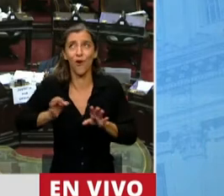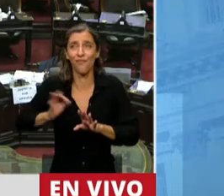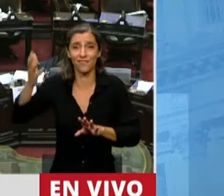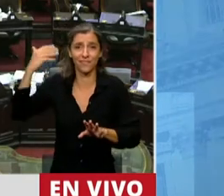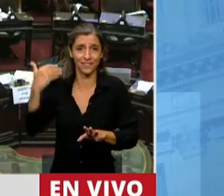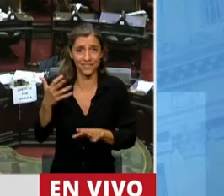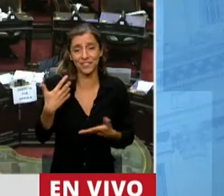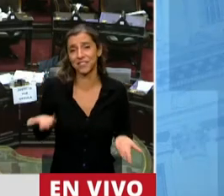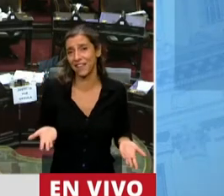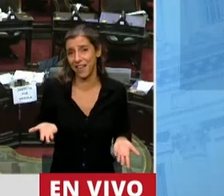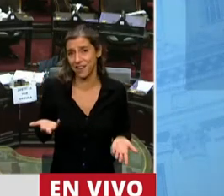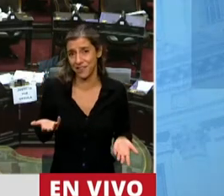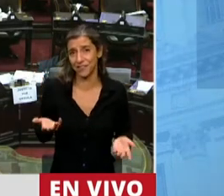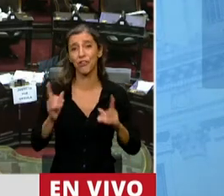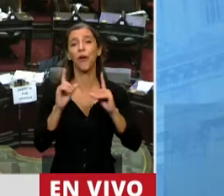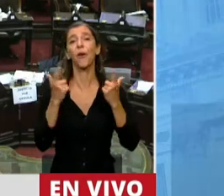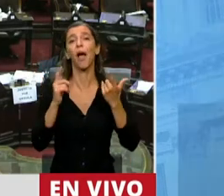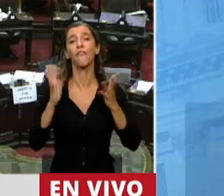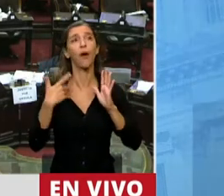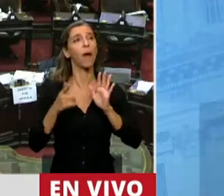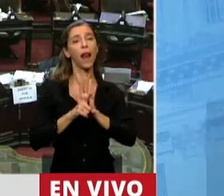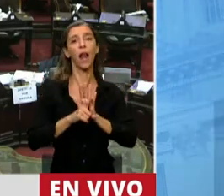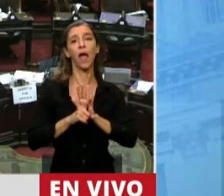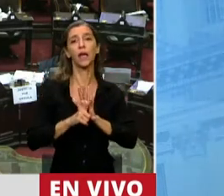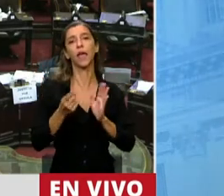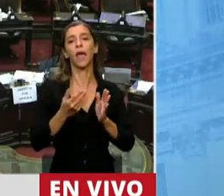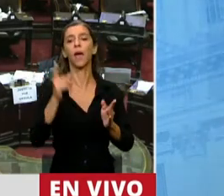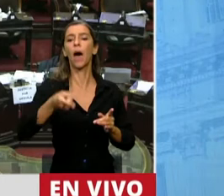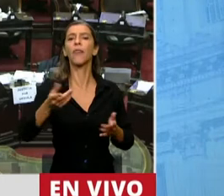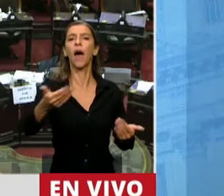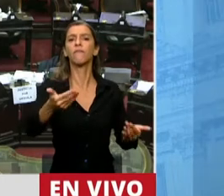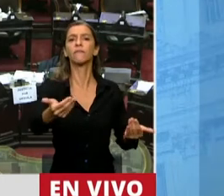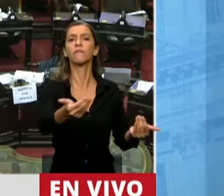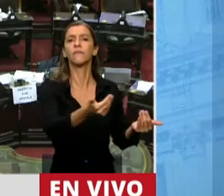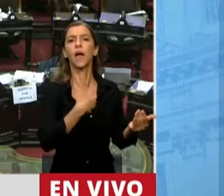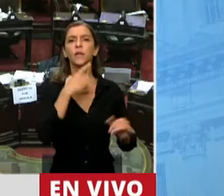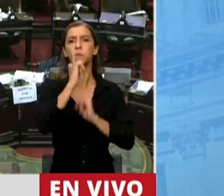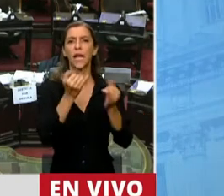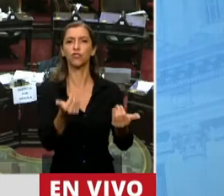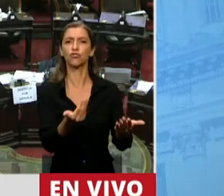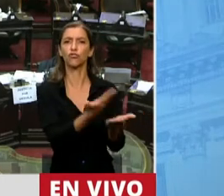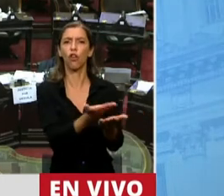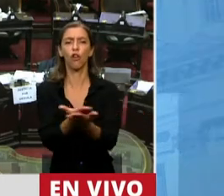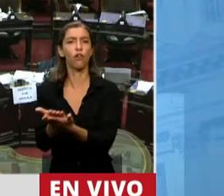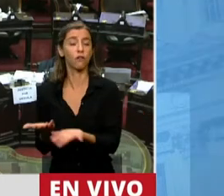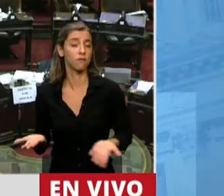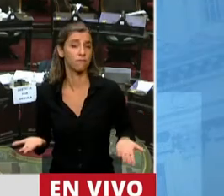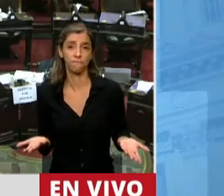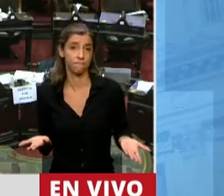muchos años por no existir esta ley de residencia para que vengan a dar explicaciones bajo